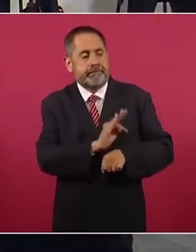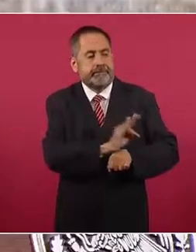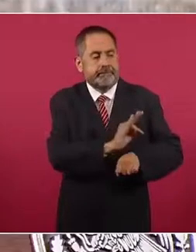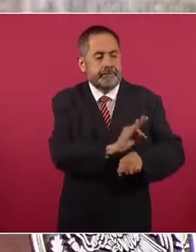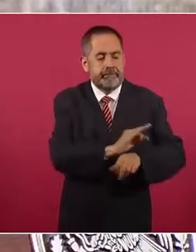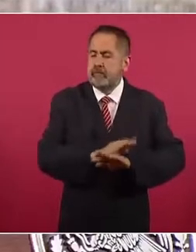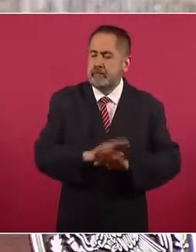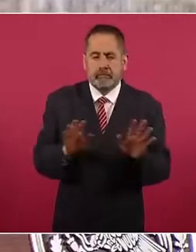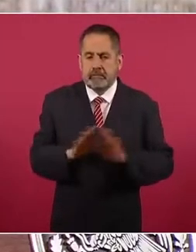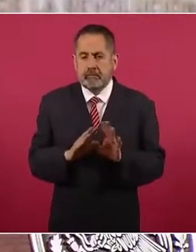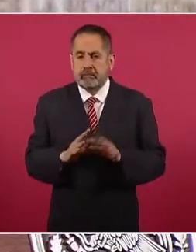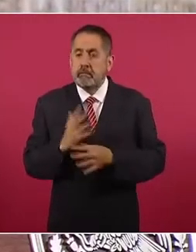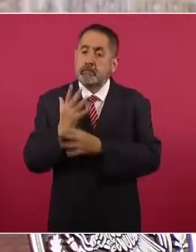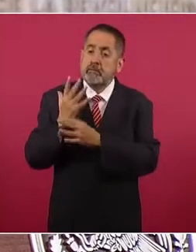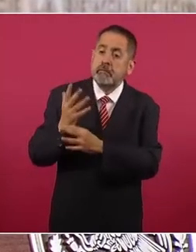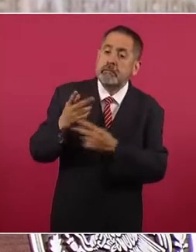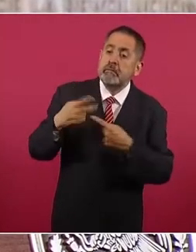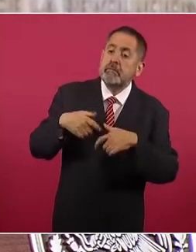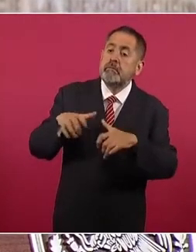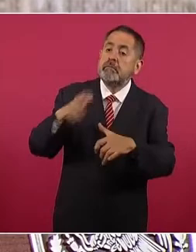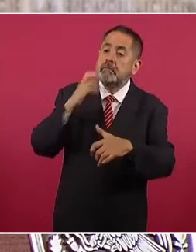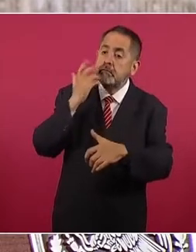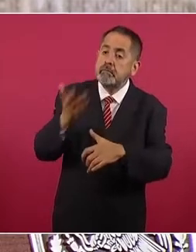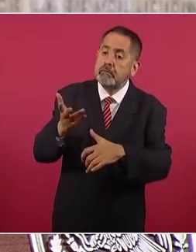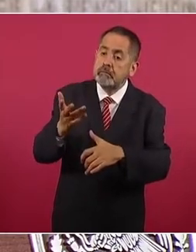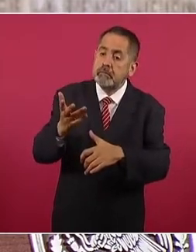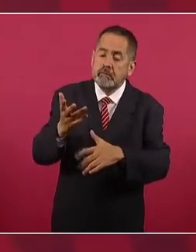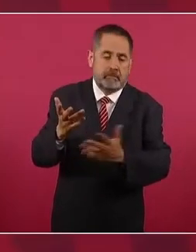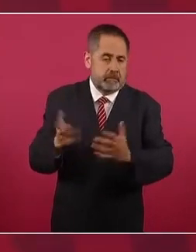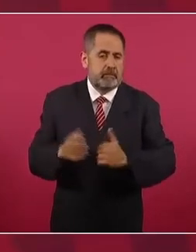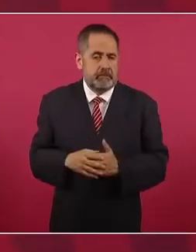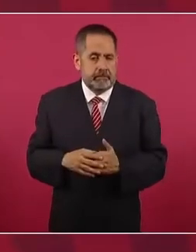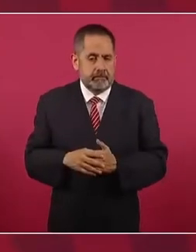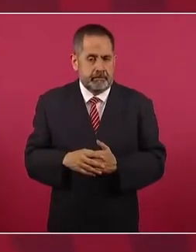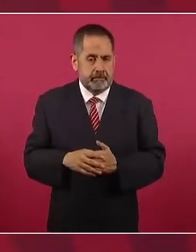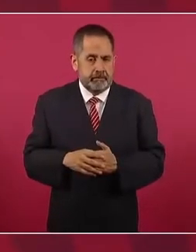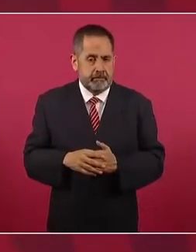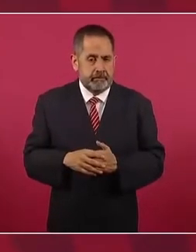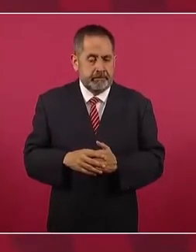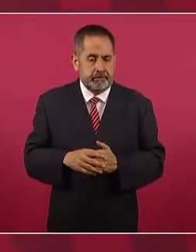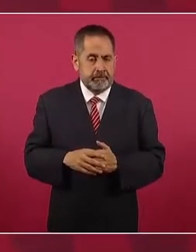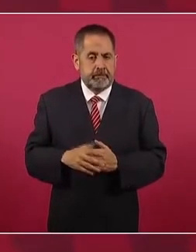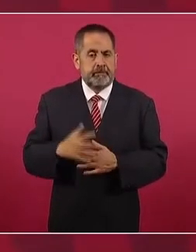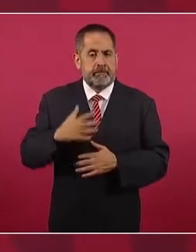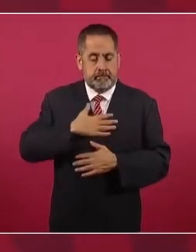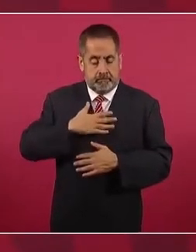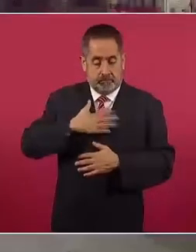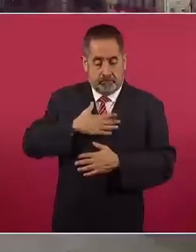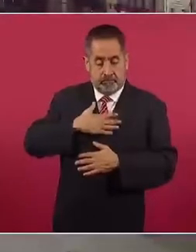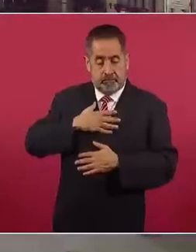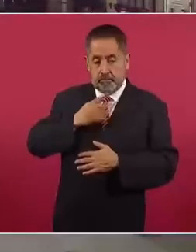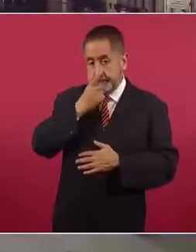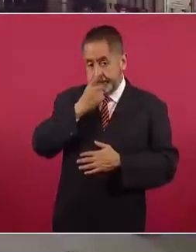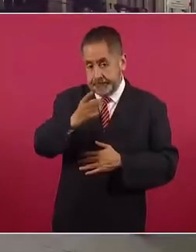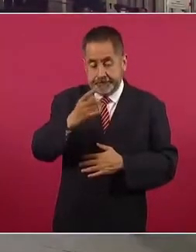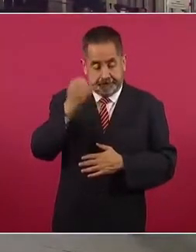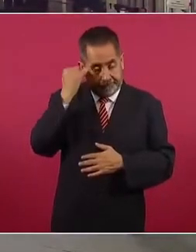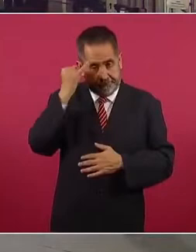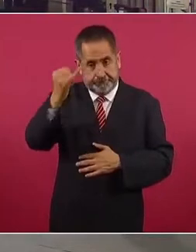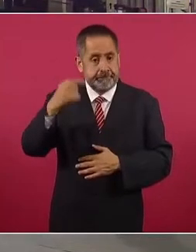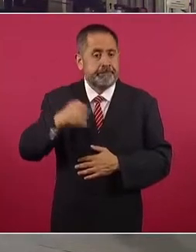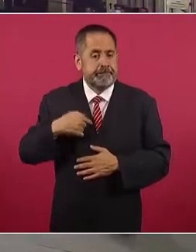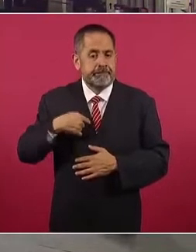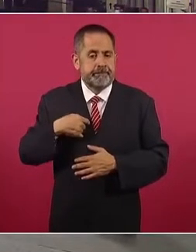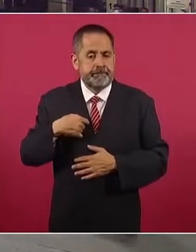pero que hubiera partidario de